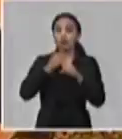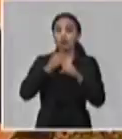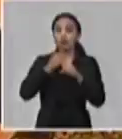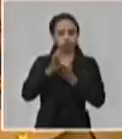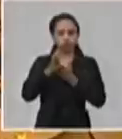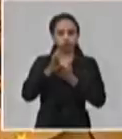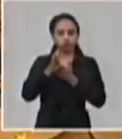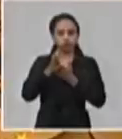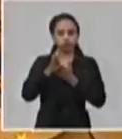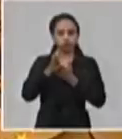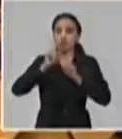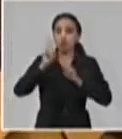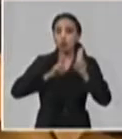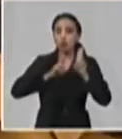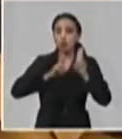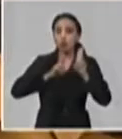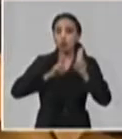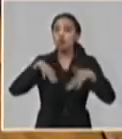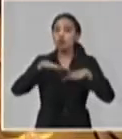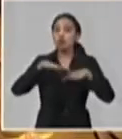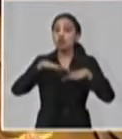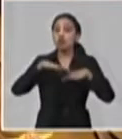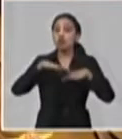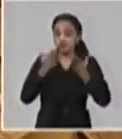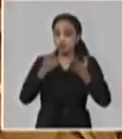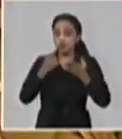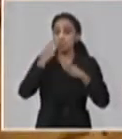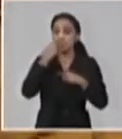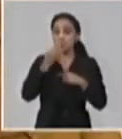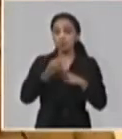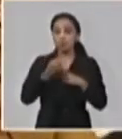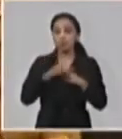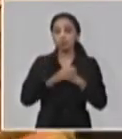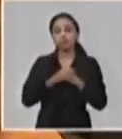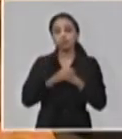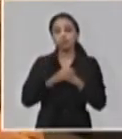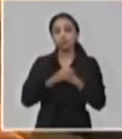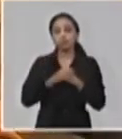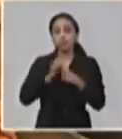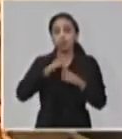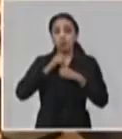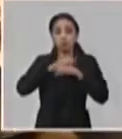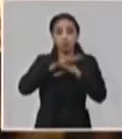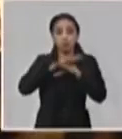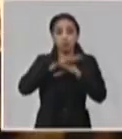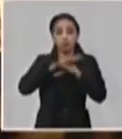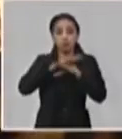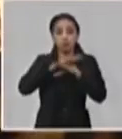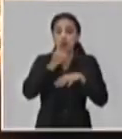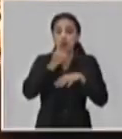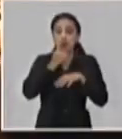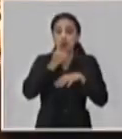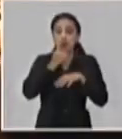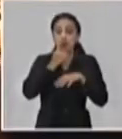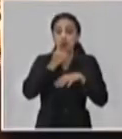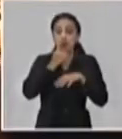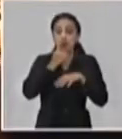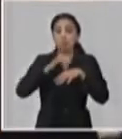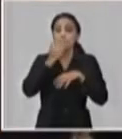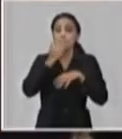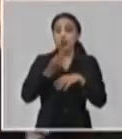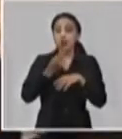acuerdo con cómo se vaya moviendo el comportamiento de este virus, si logra entrar al país y logra